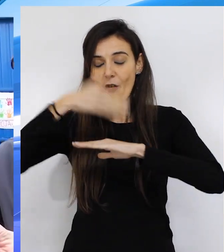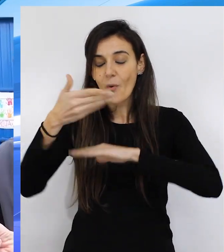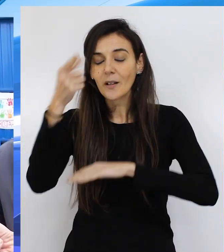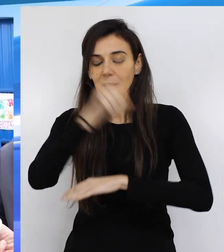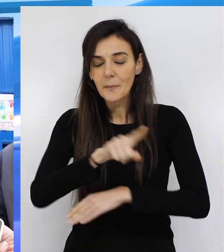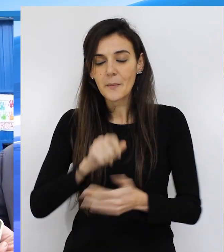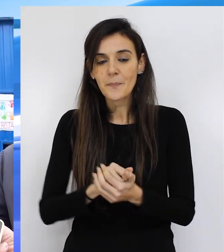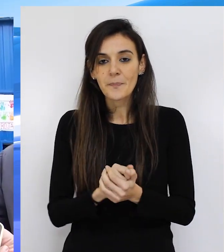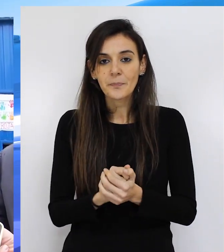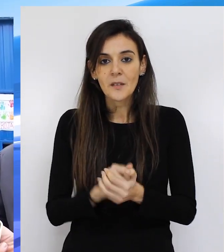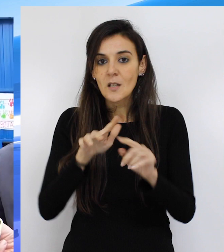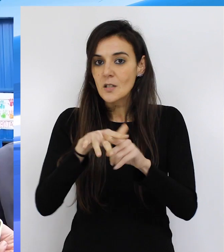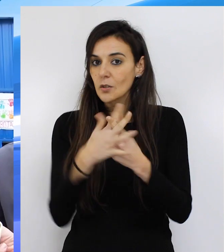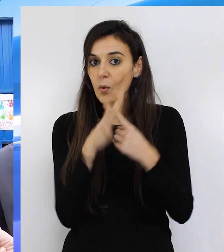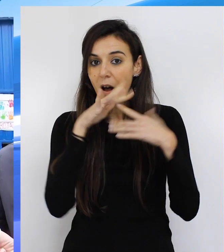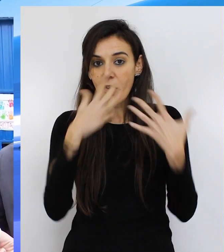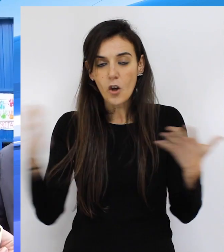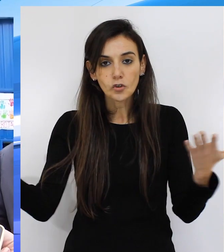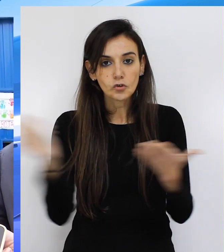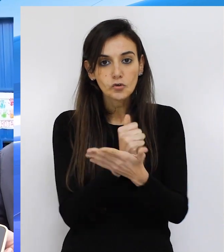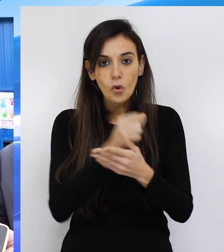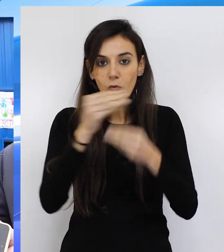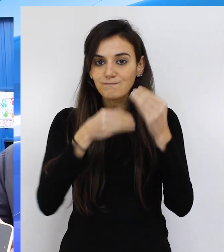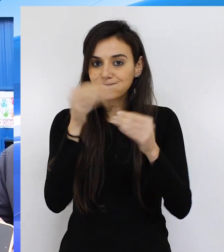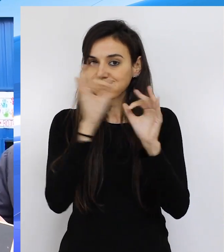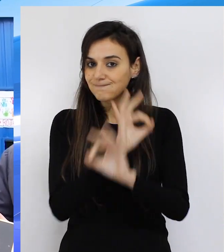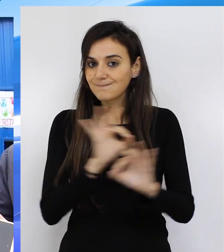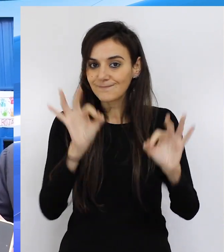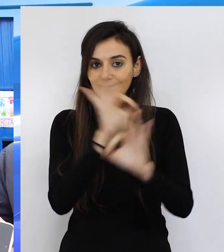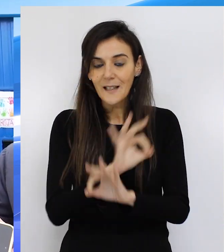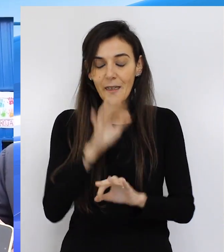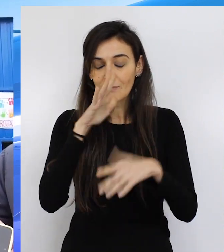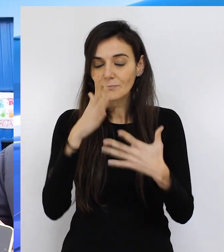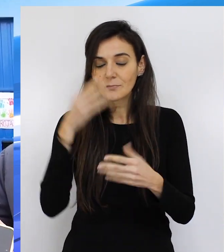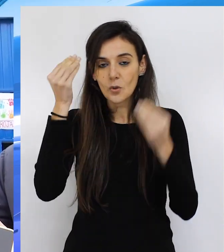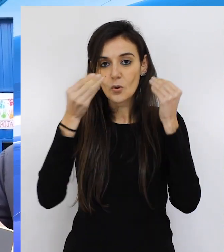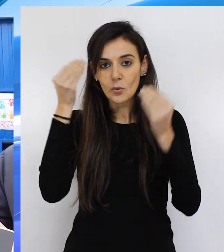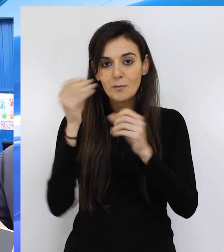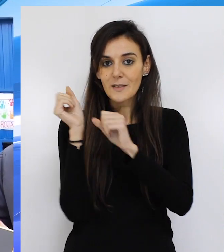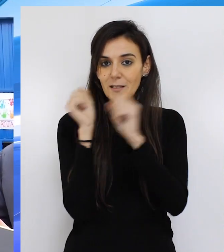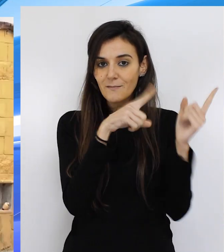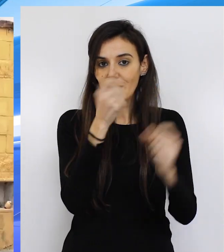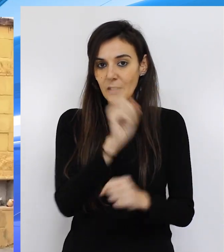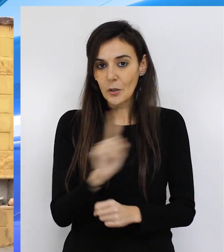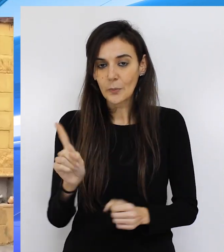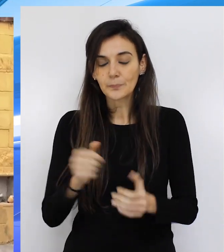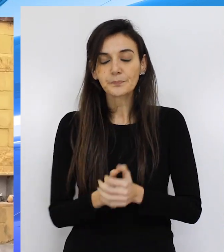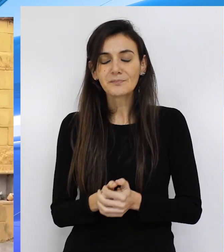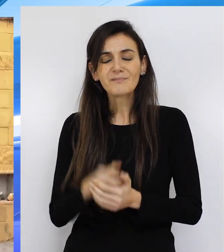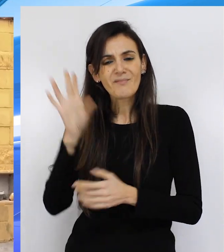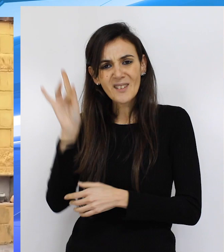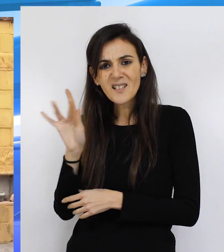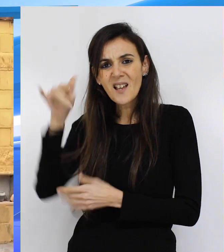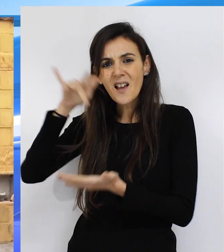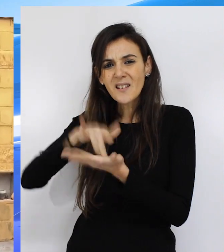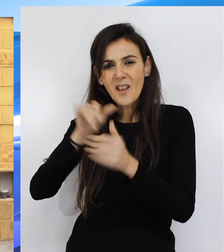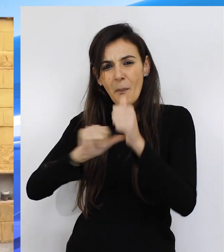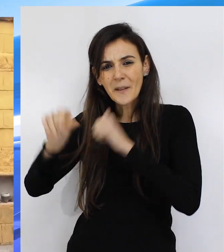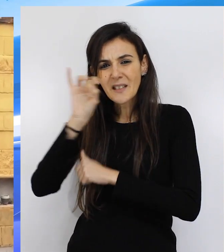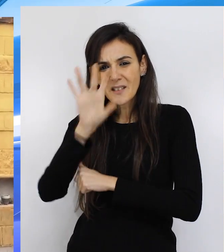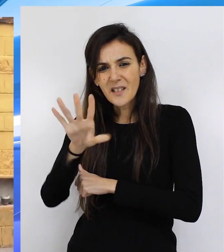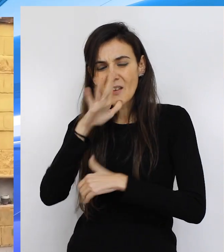afuera. Hasta que no tengamos todo hecho, no tenemos que salir de aquí. Si de aquí al día 15